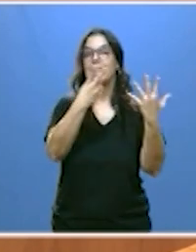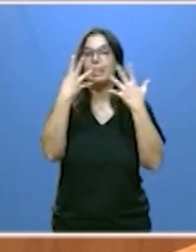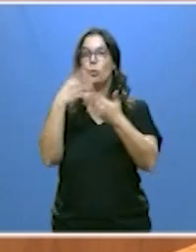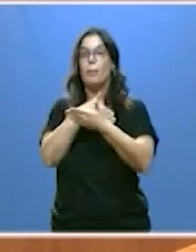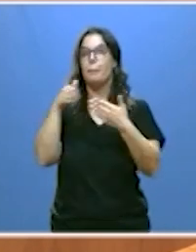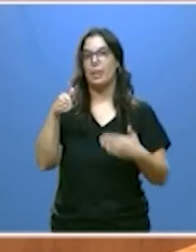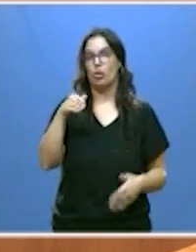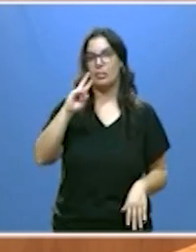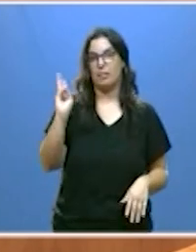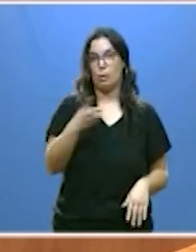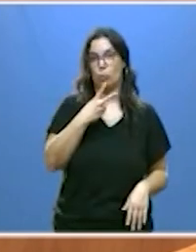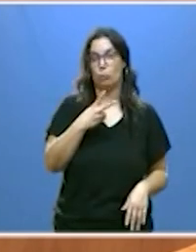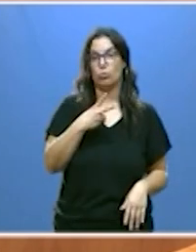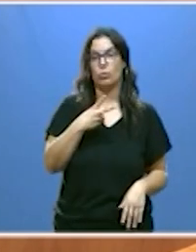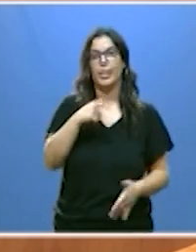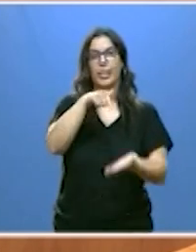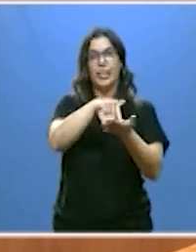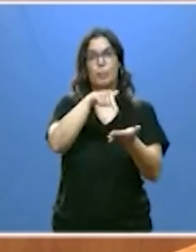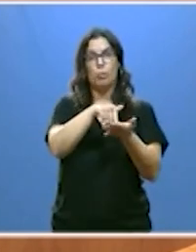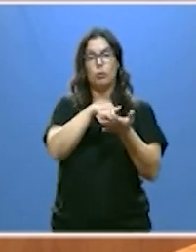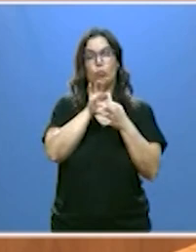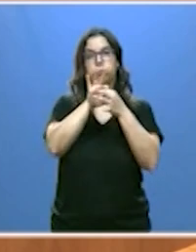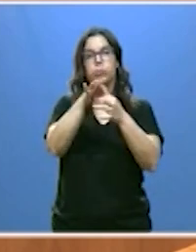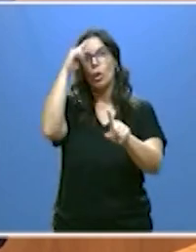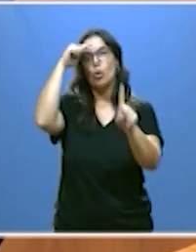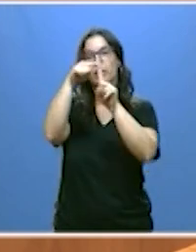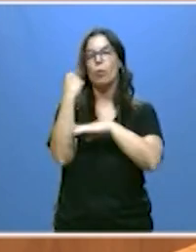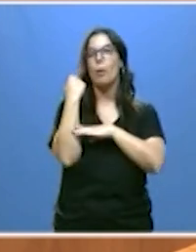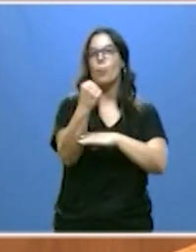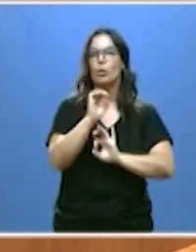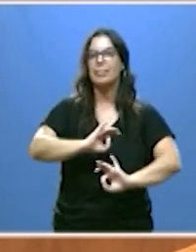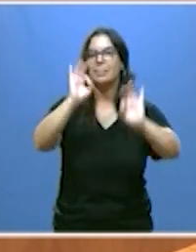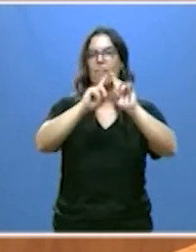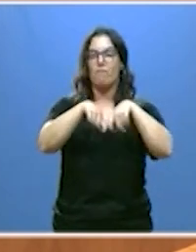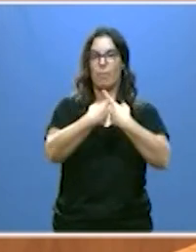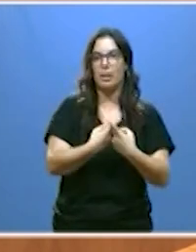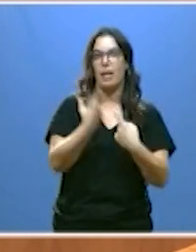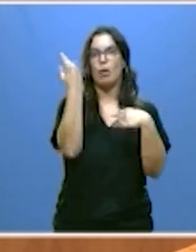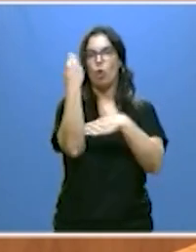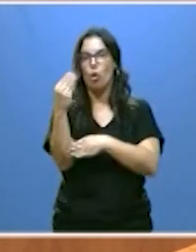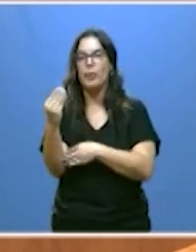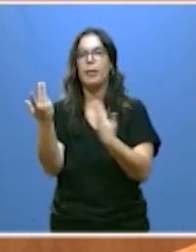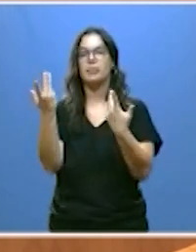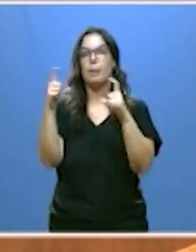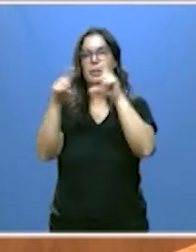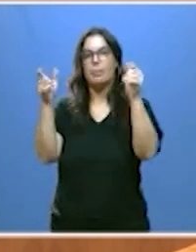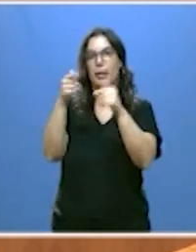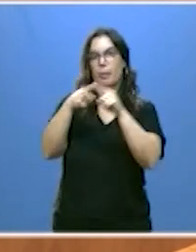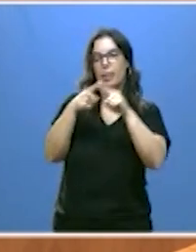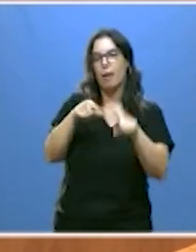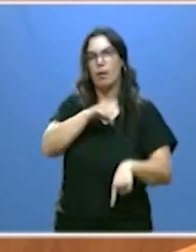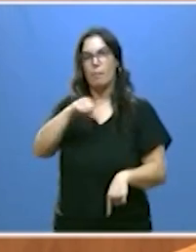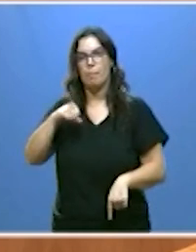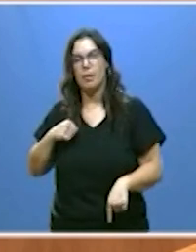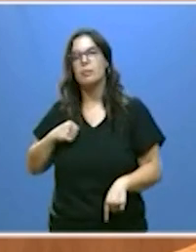millones y tenemos una fiscalidad dirigida a apoyar especialmente a familias, jóvenes, pymes, autónomos